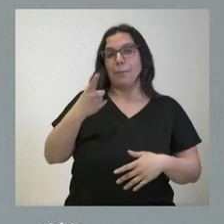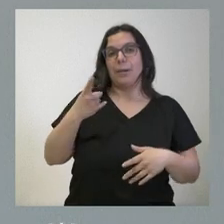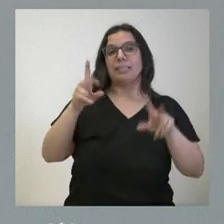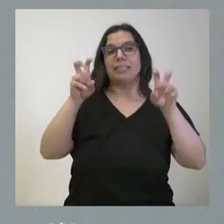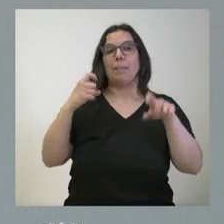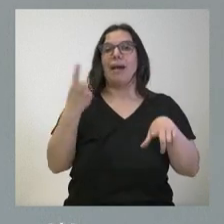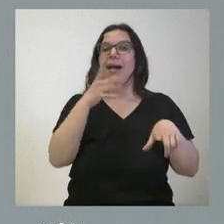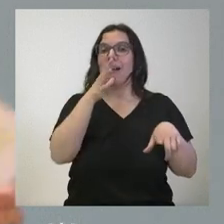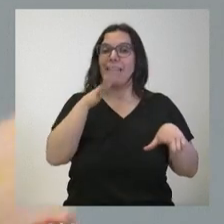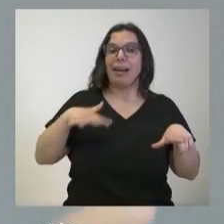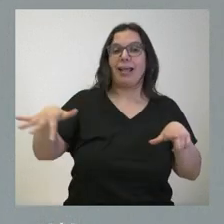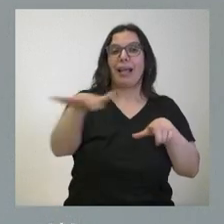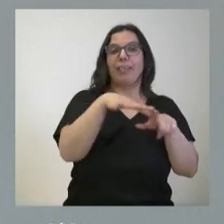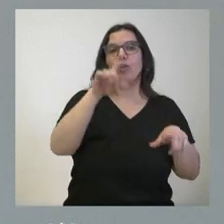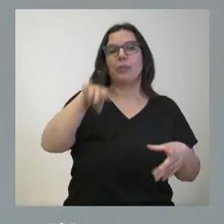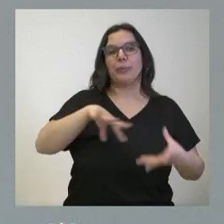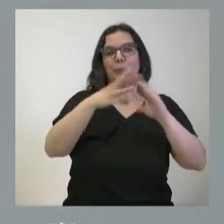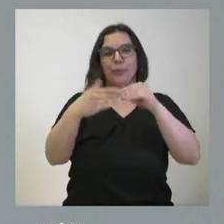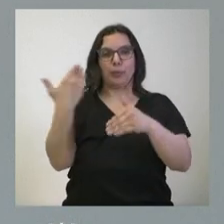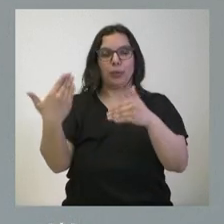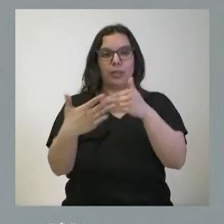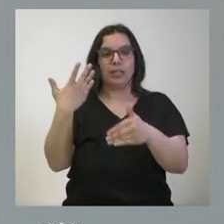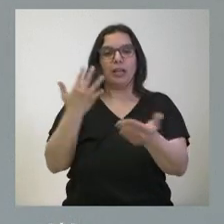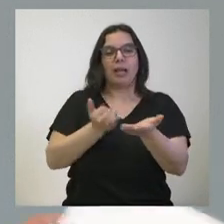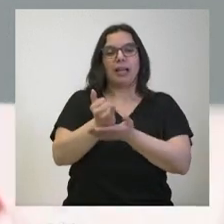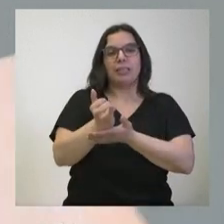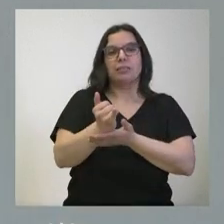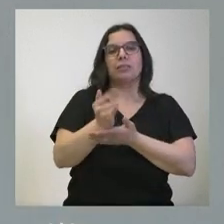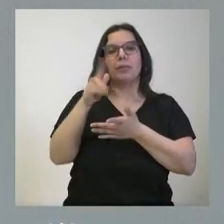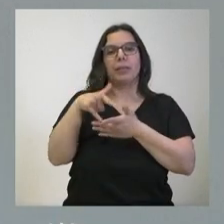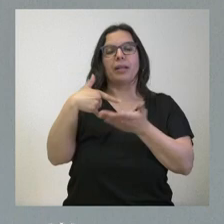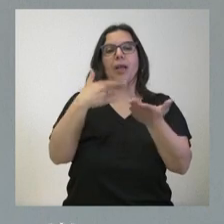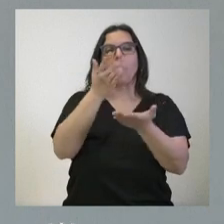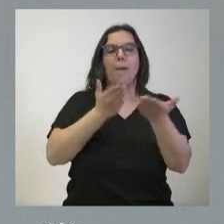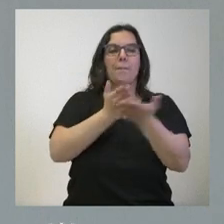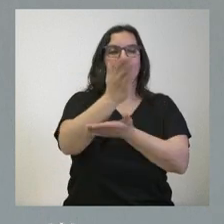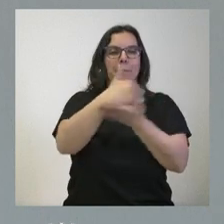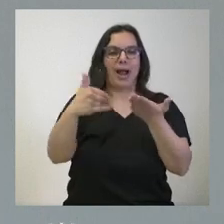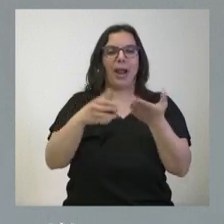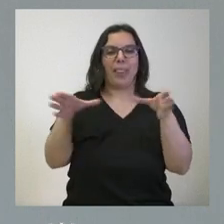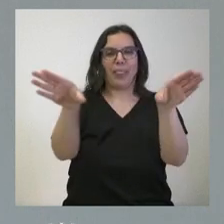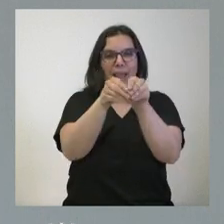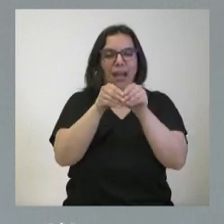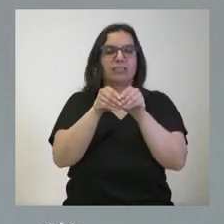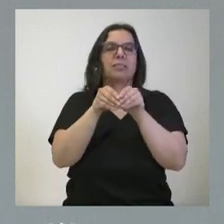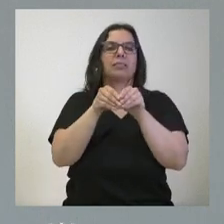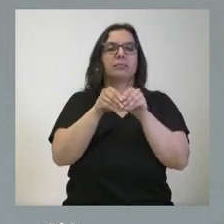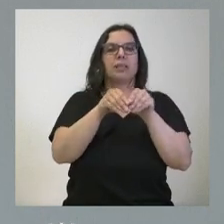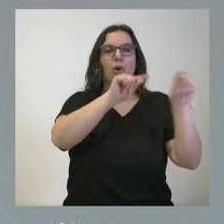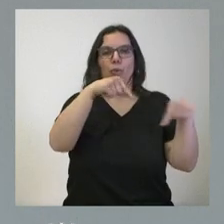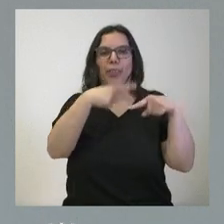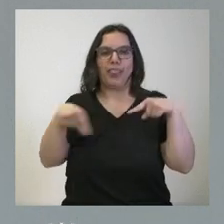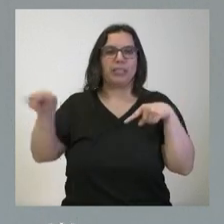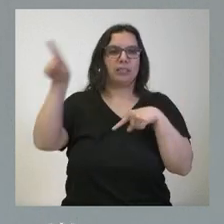regadío, pero también en la modernización agraria y la concentración parcelaria en diversas provincias